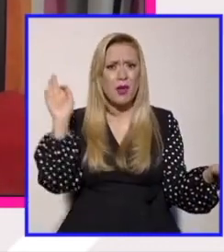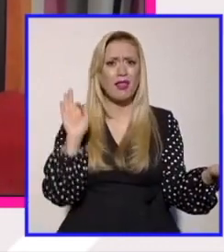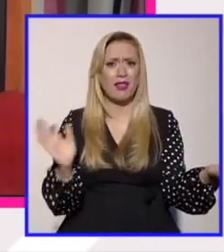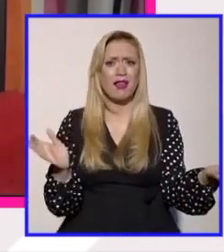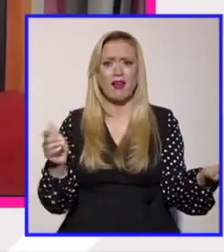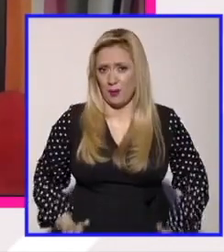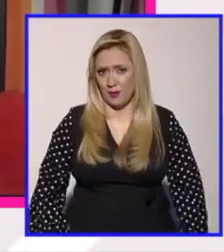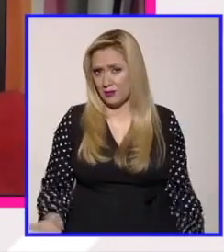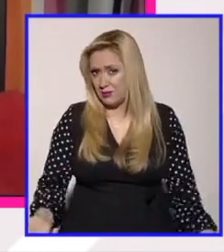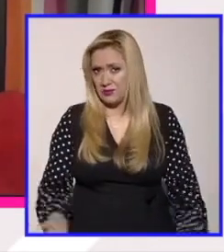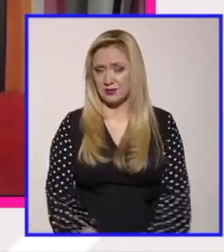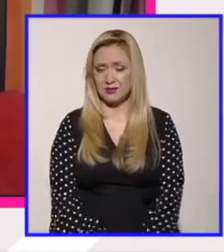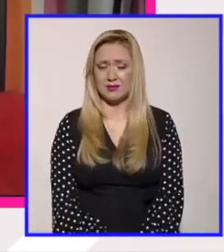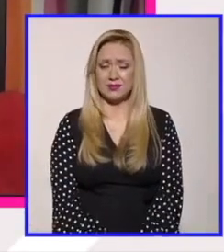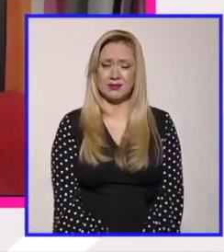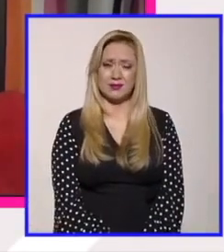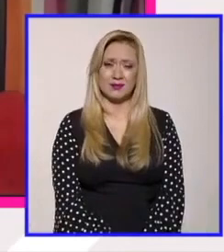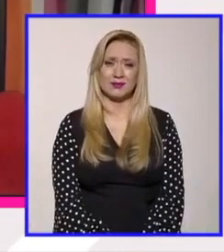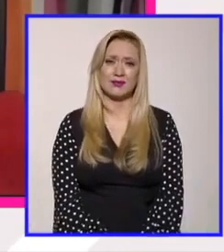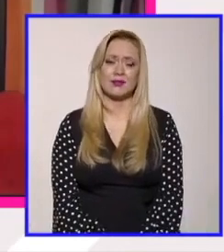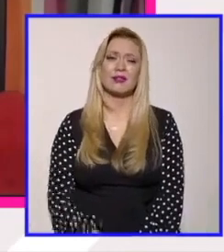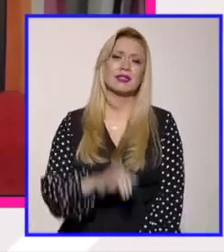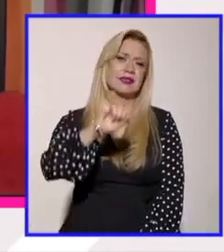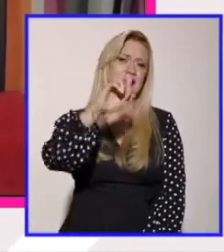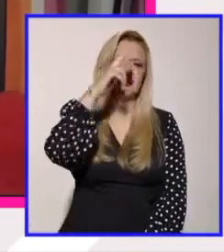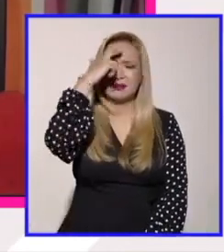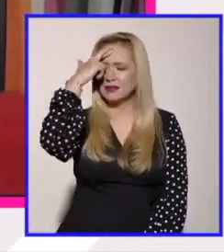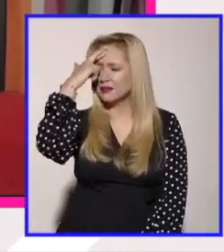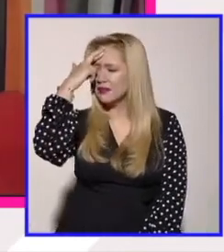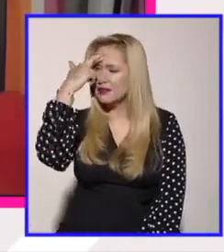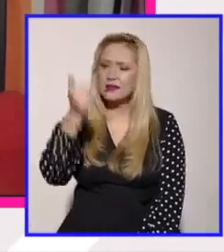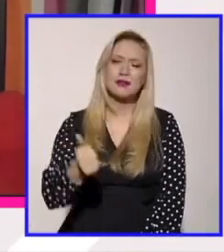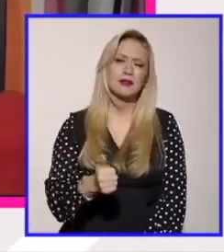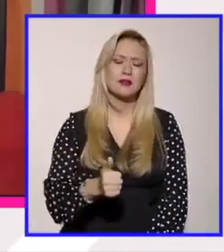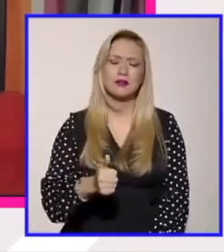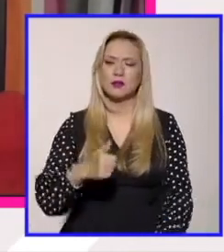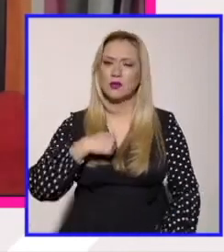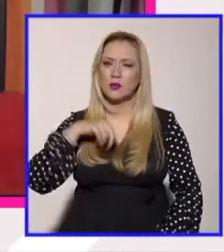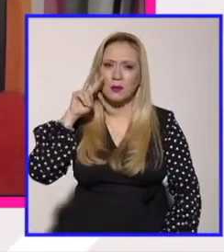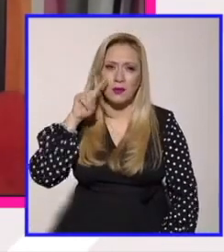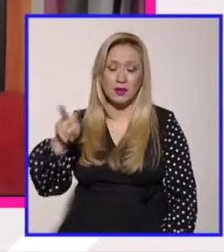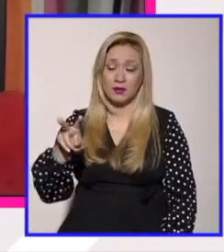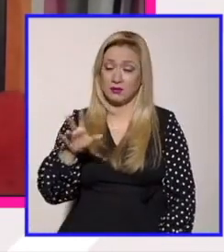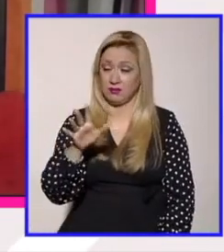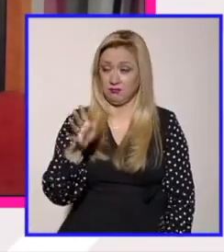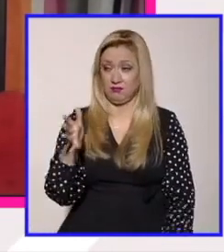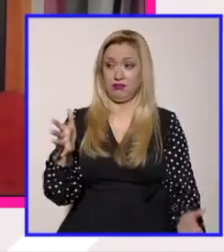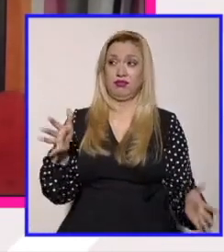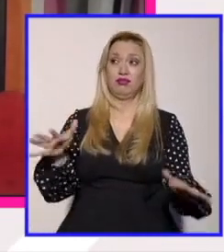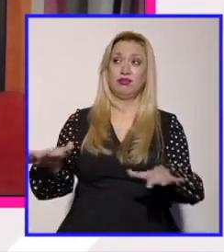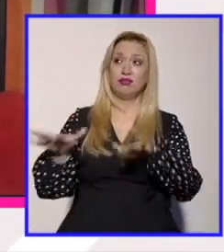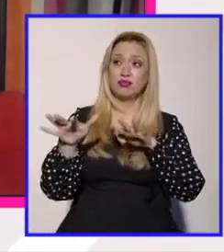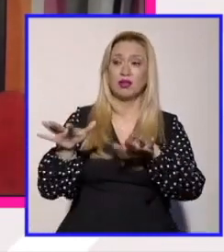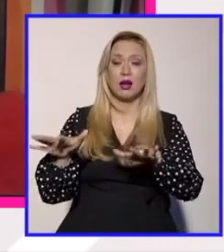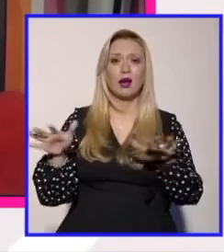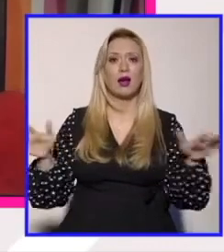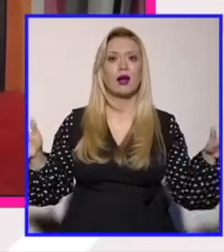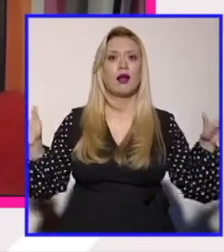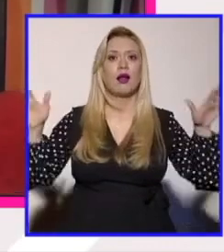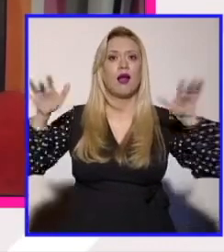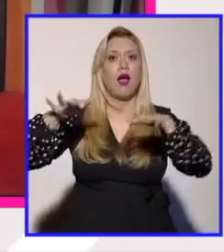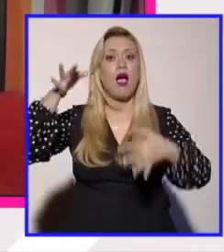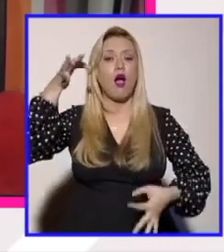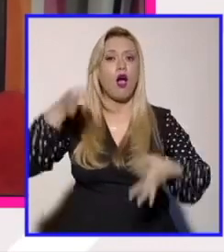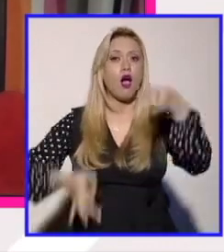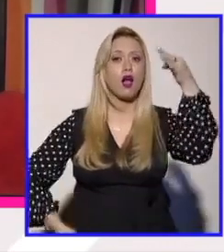feminismo si justo y como ya han mencionado todas fue muy impresionante cuando en el pleno de la corte